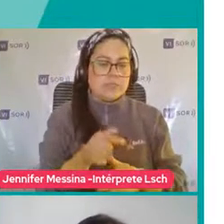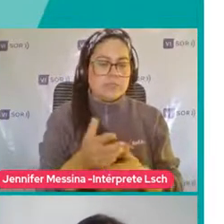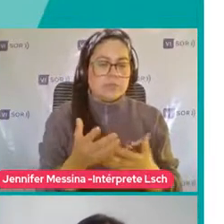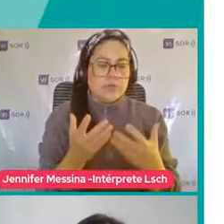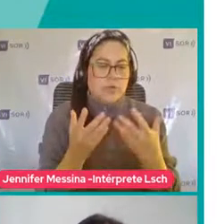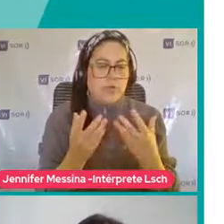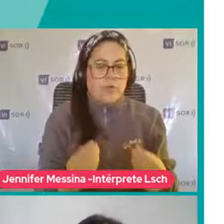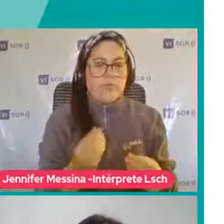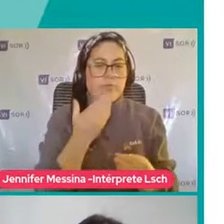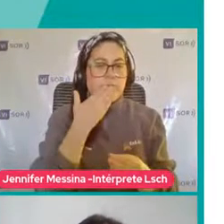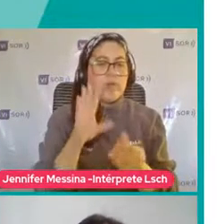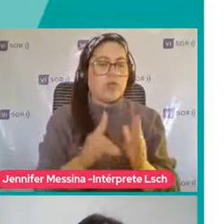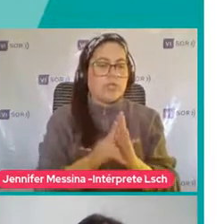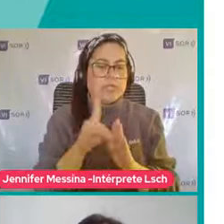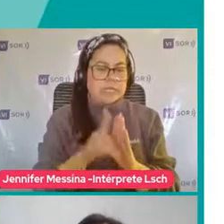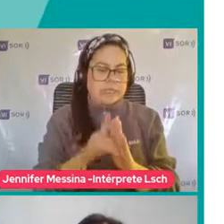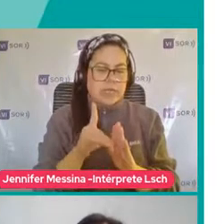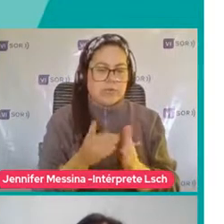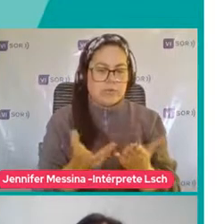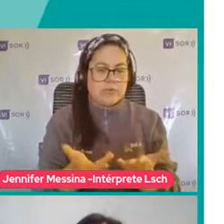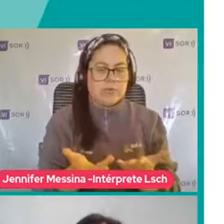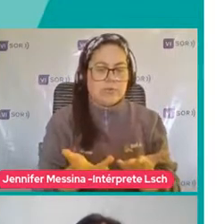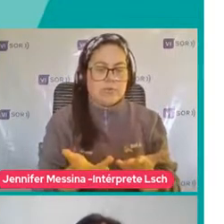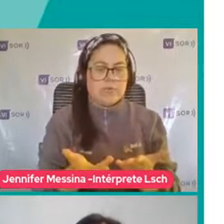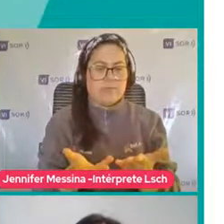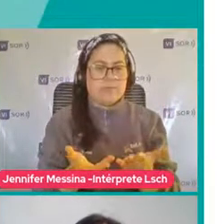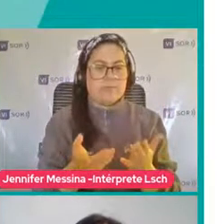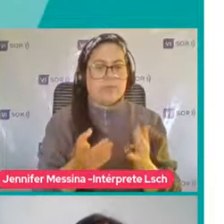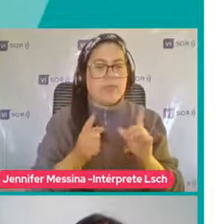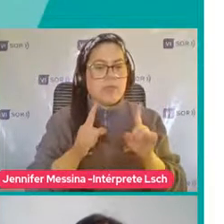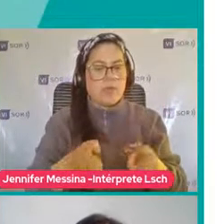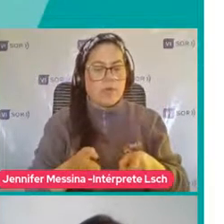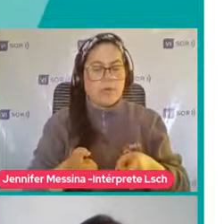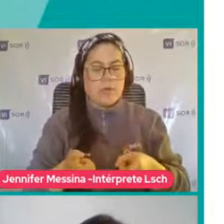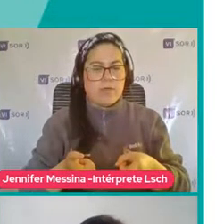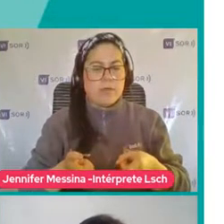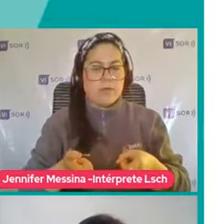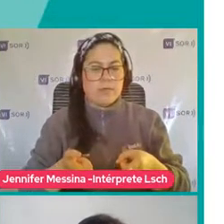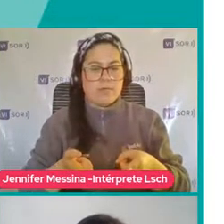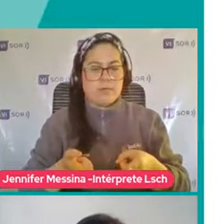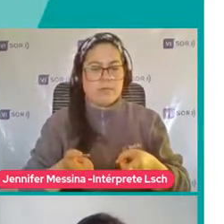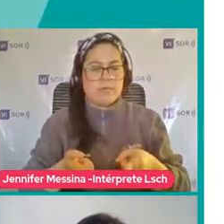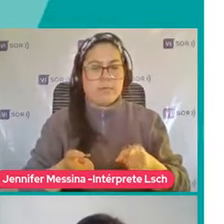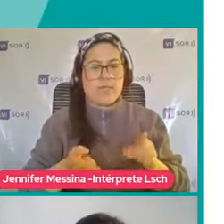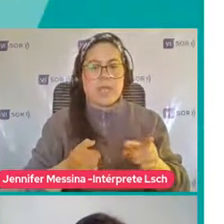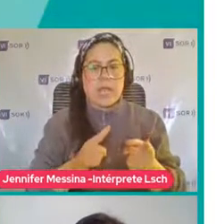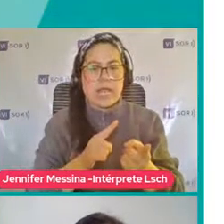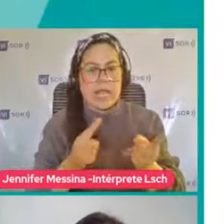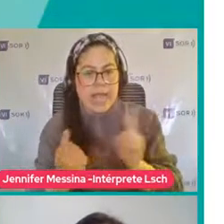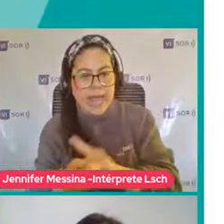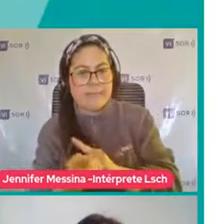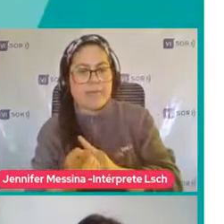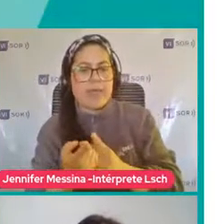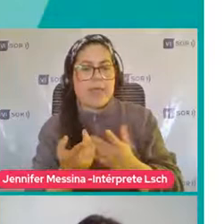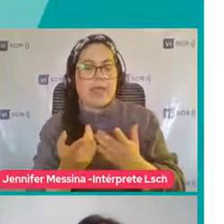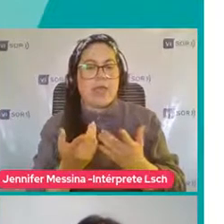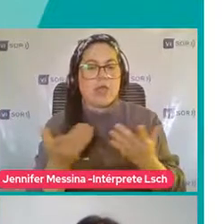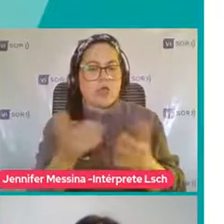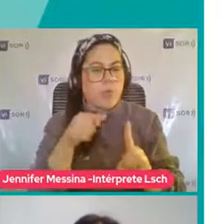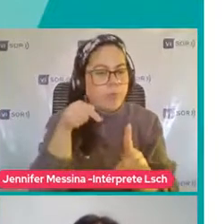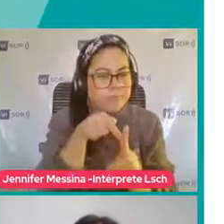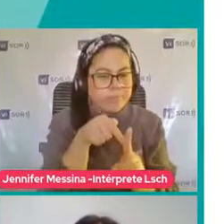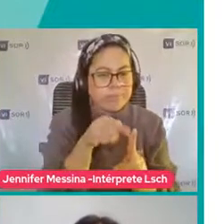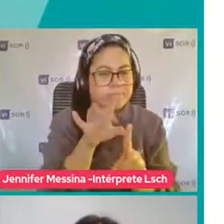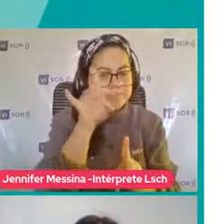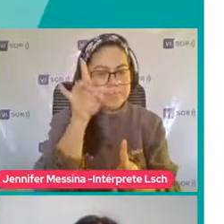mejor desarrollo Y De todas formas Hay un Cambia el pronóstico En la intervención temprana ¿Ya? Vamos a